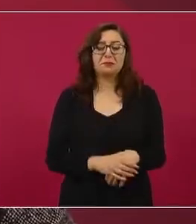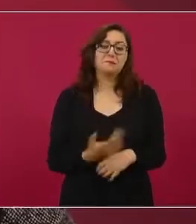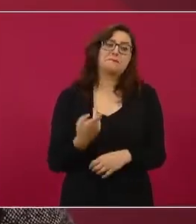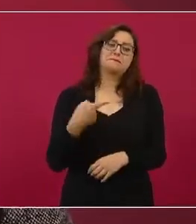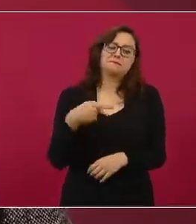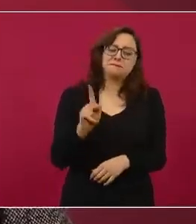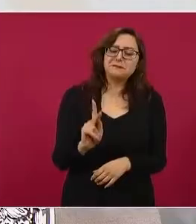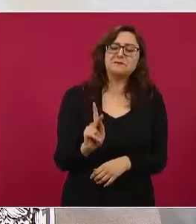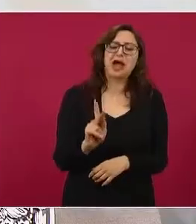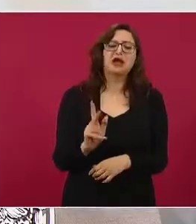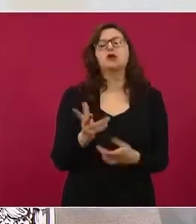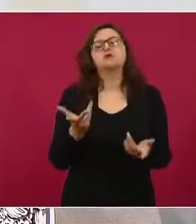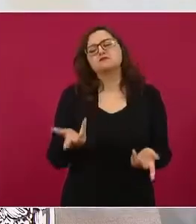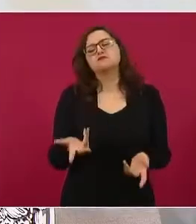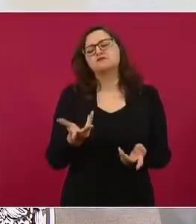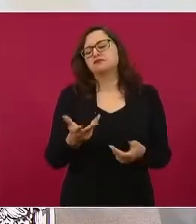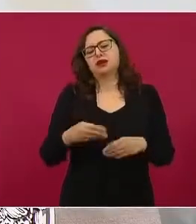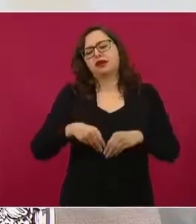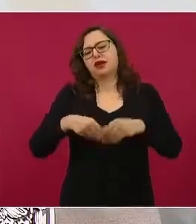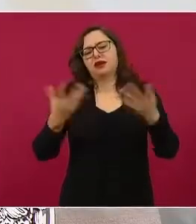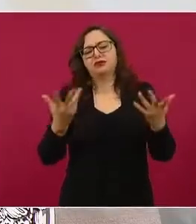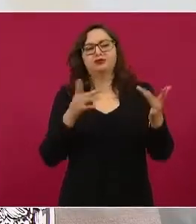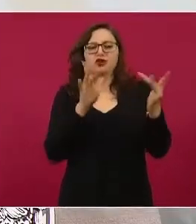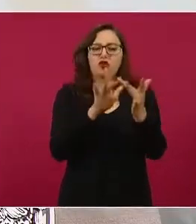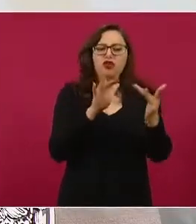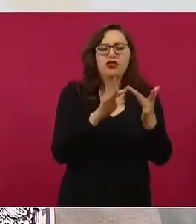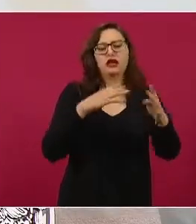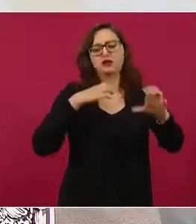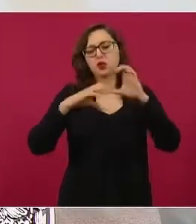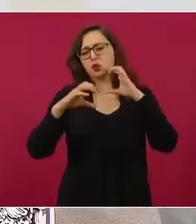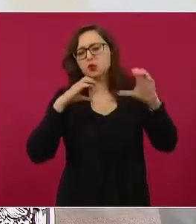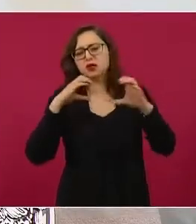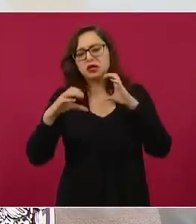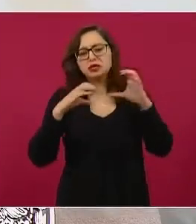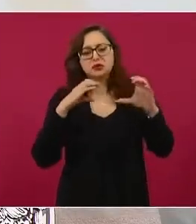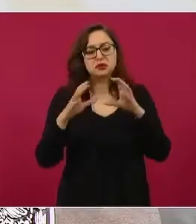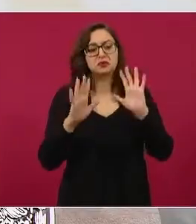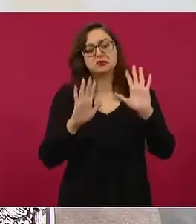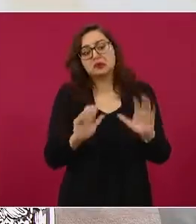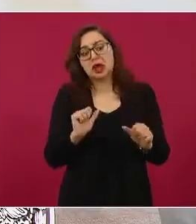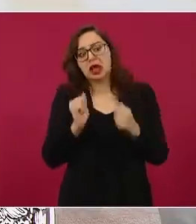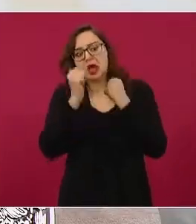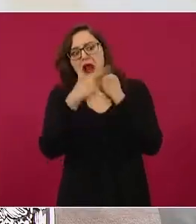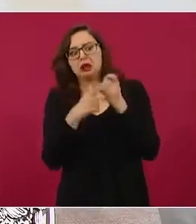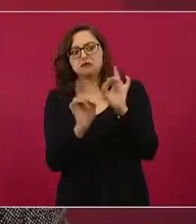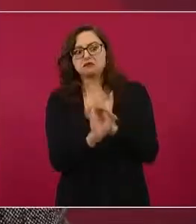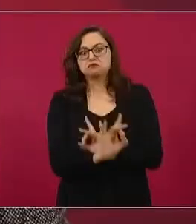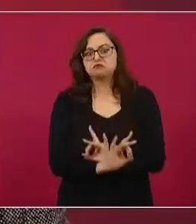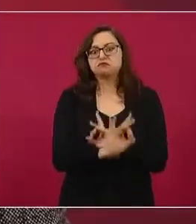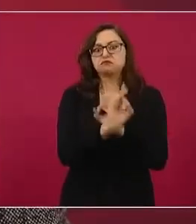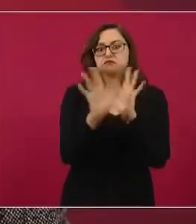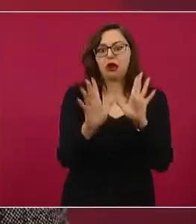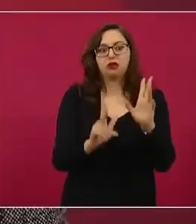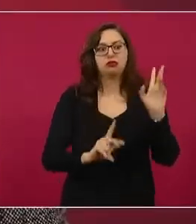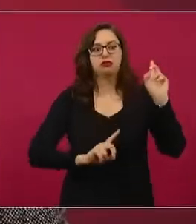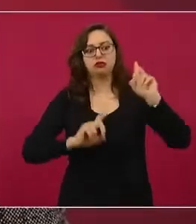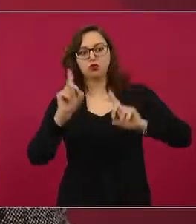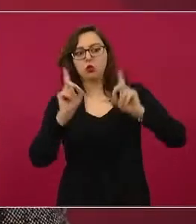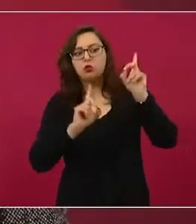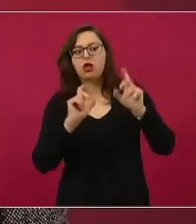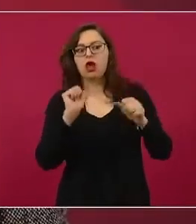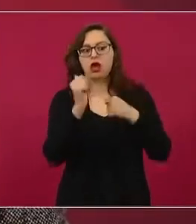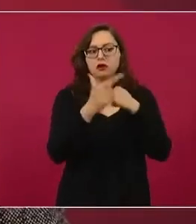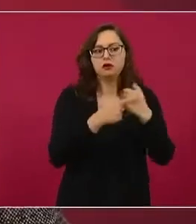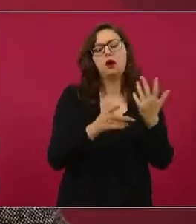siempre desde hace muchos años, comunicación directa con él para precisamente si hubiera alguna pregunta, alguna inquietud,